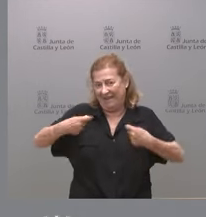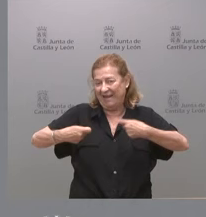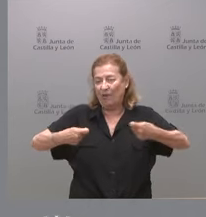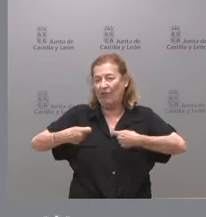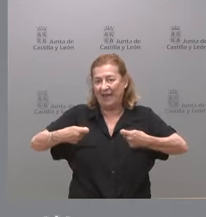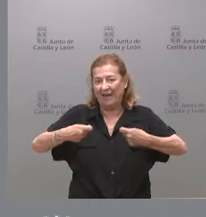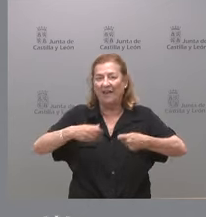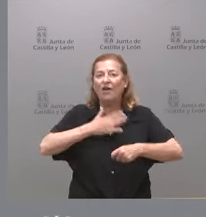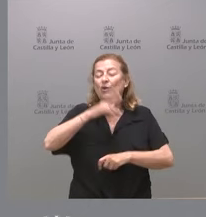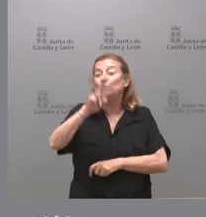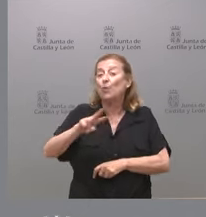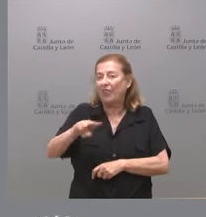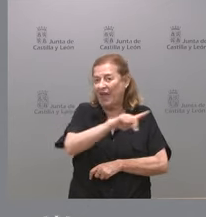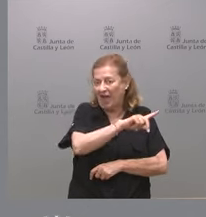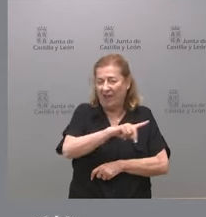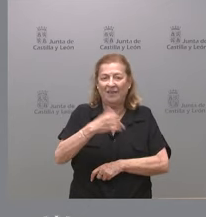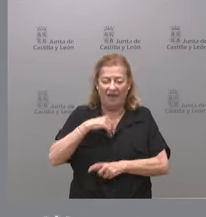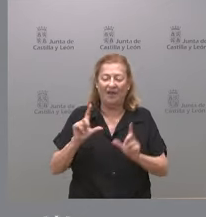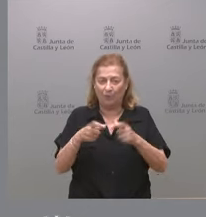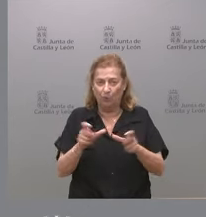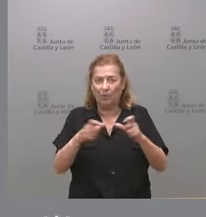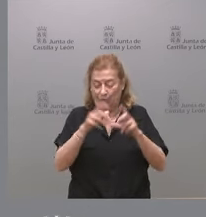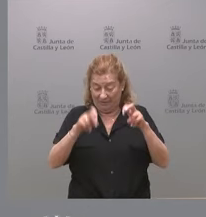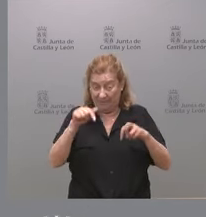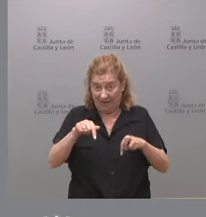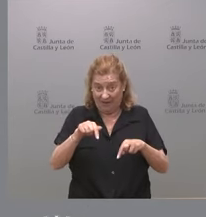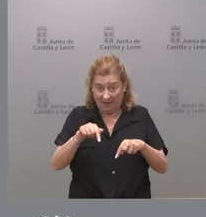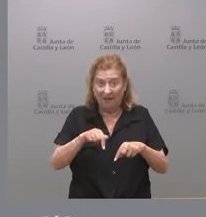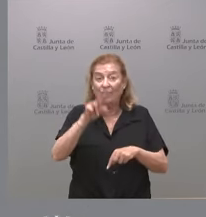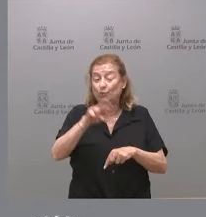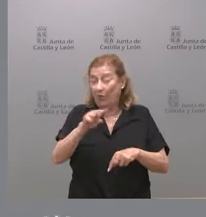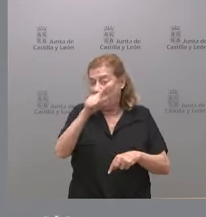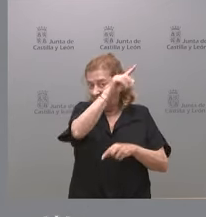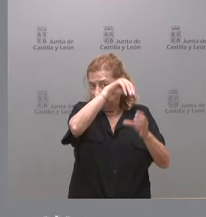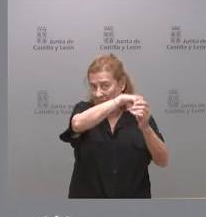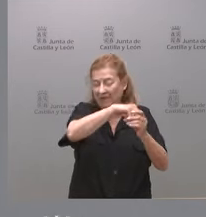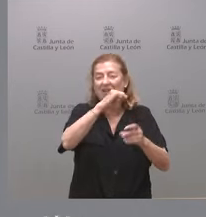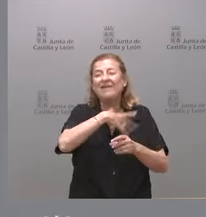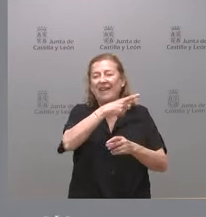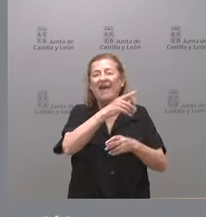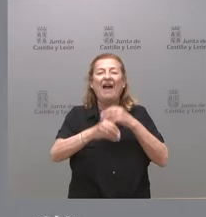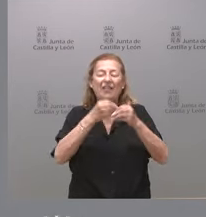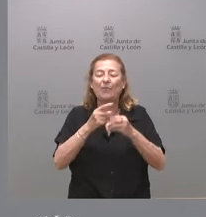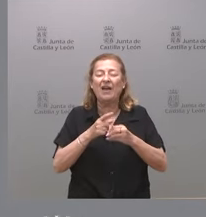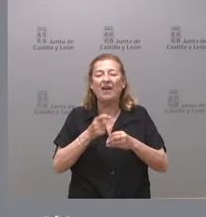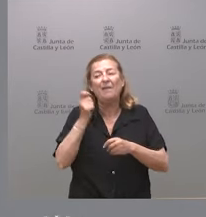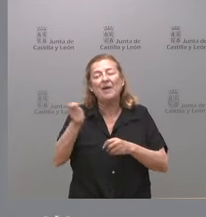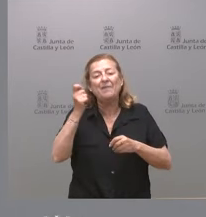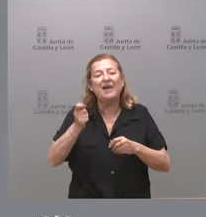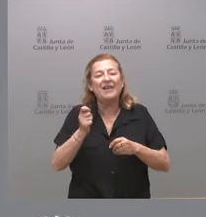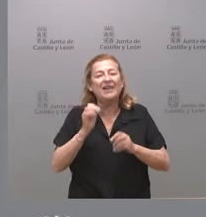en Suiza que ha habido reuniones sobre esta materia en Suiza y que se quiere aplicar una financiación singular